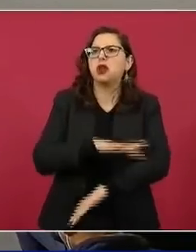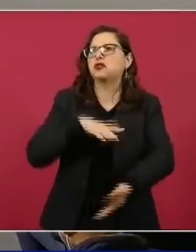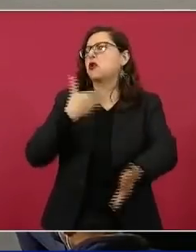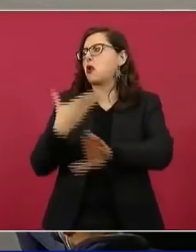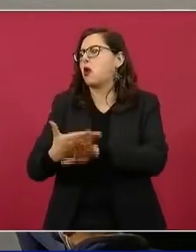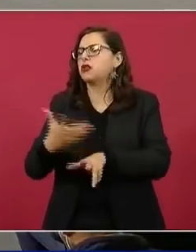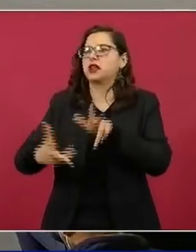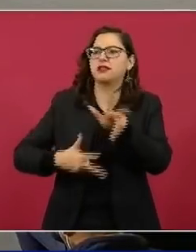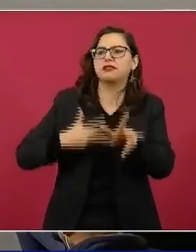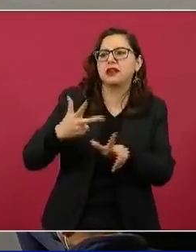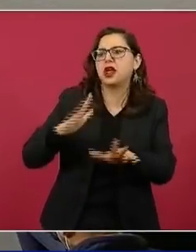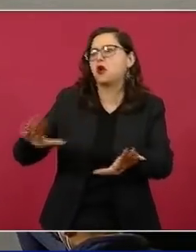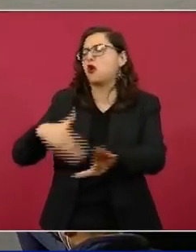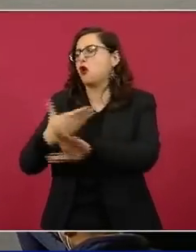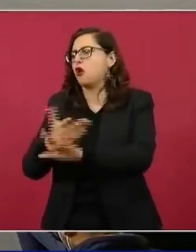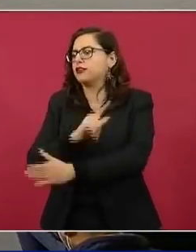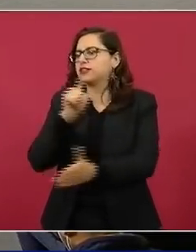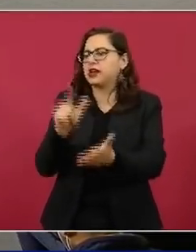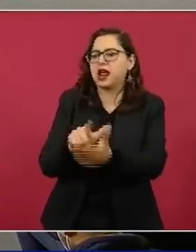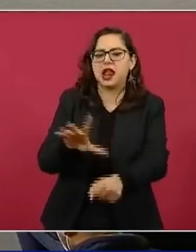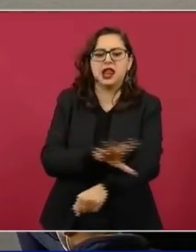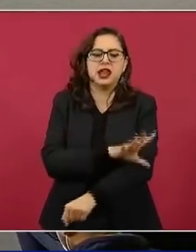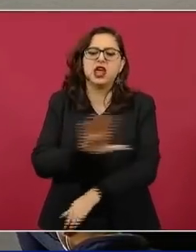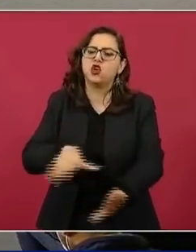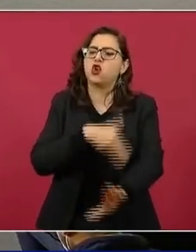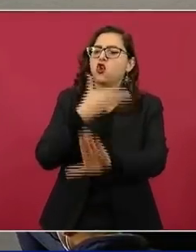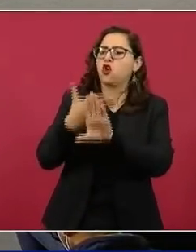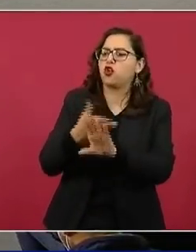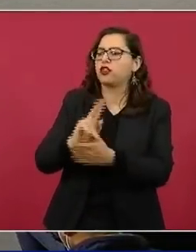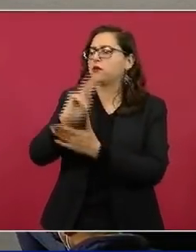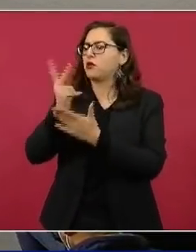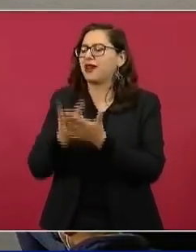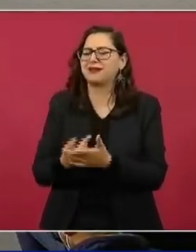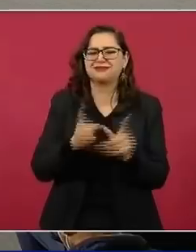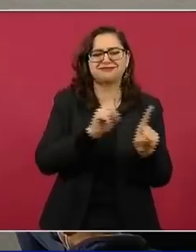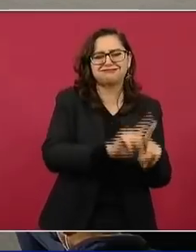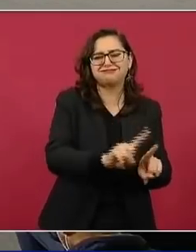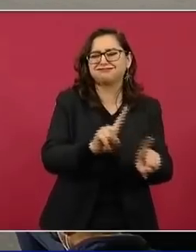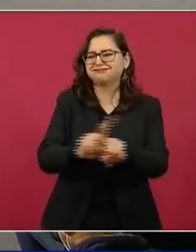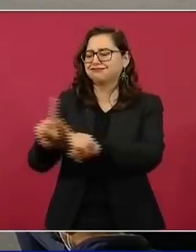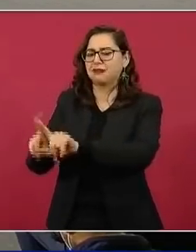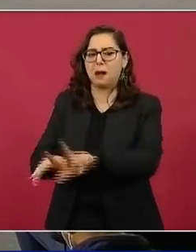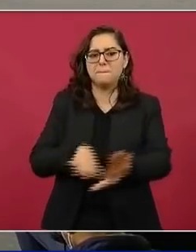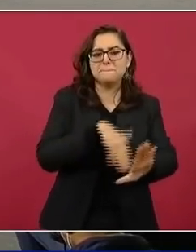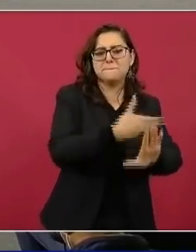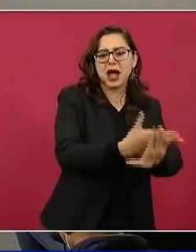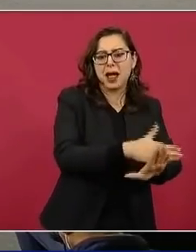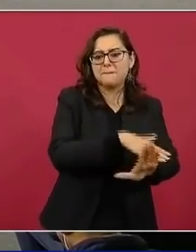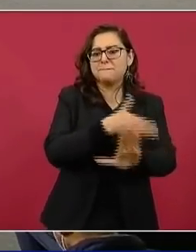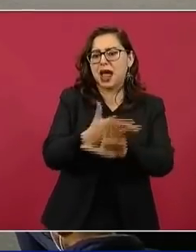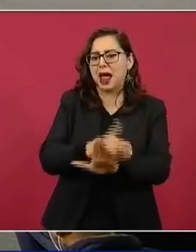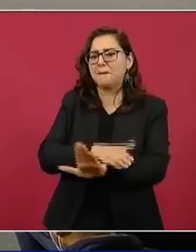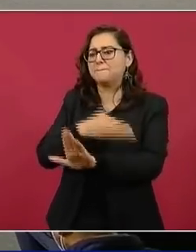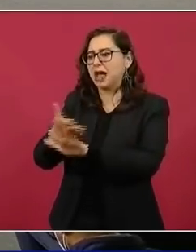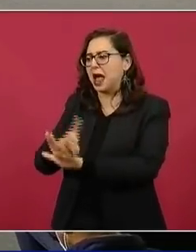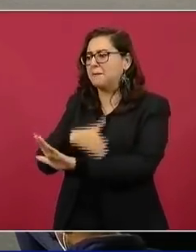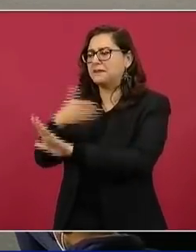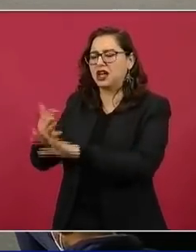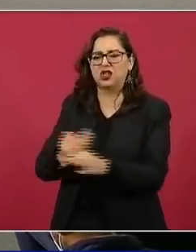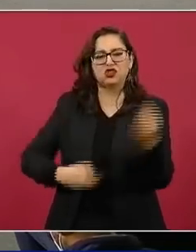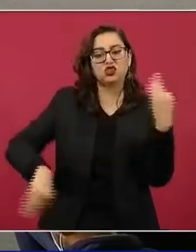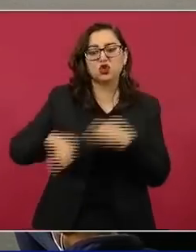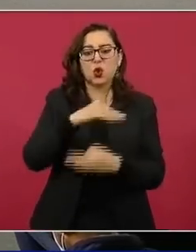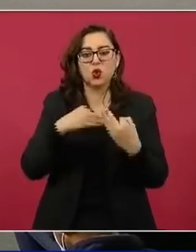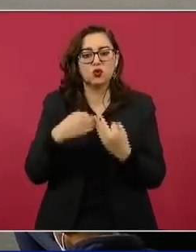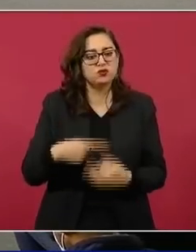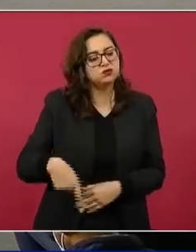reforma eléctrica, los programas sociales, etcétera. Pero a pesar de que defienden intereses económicos